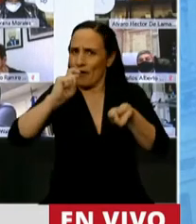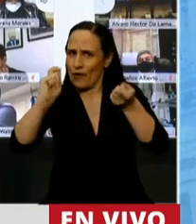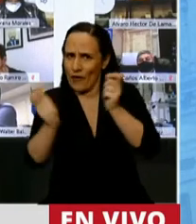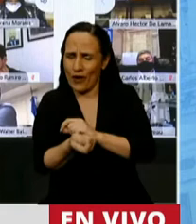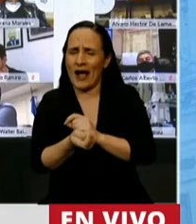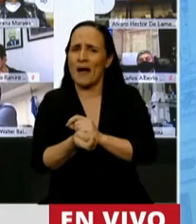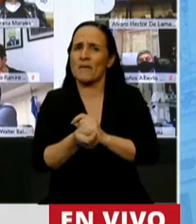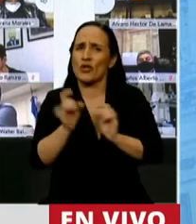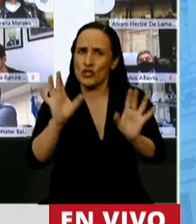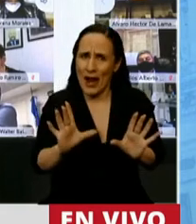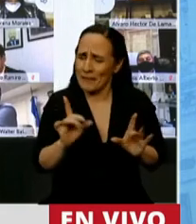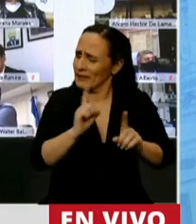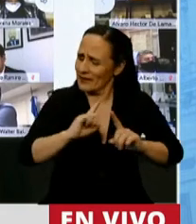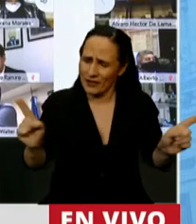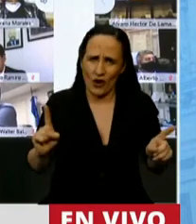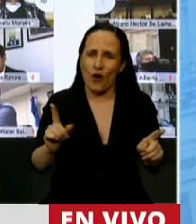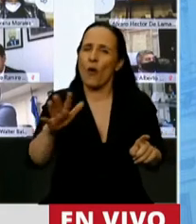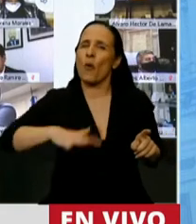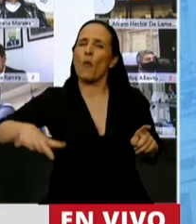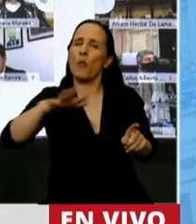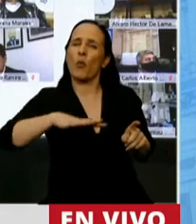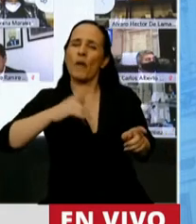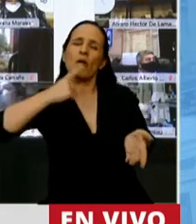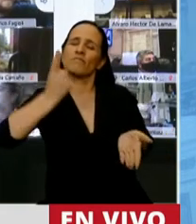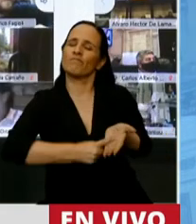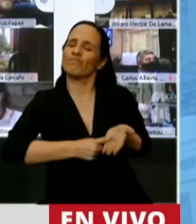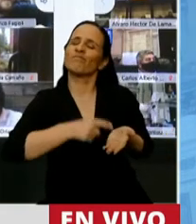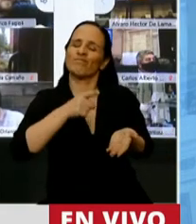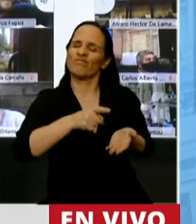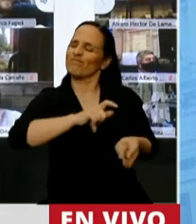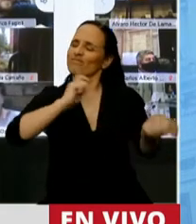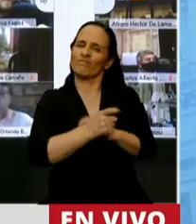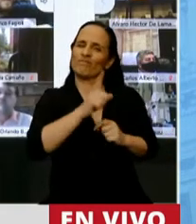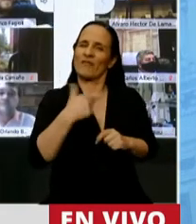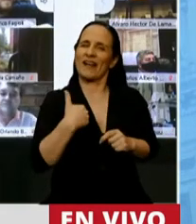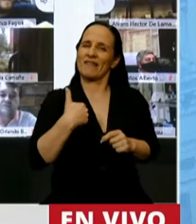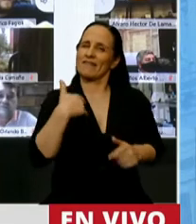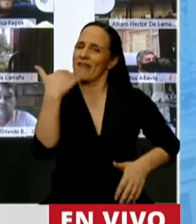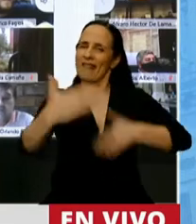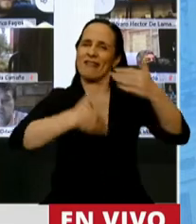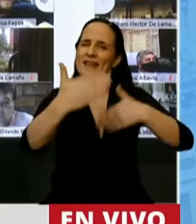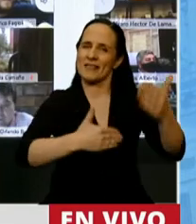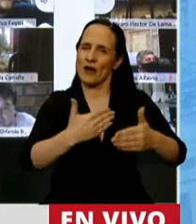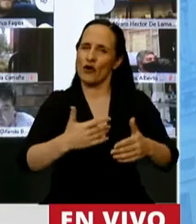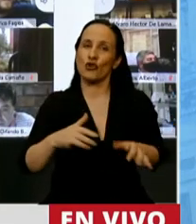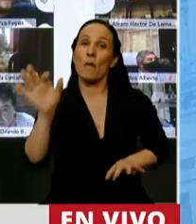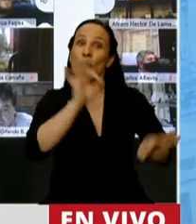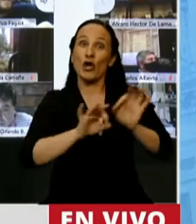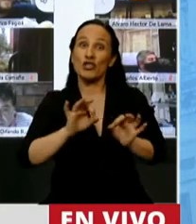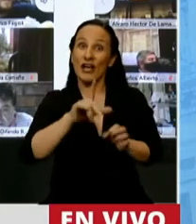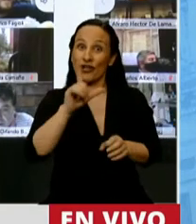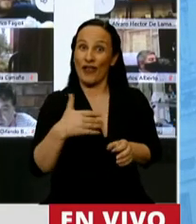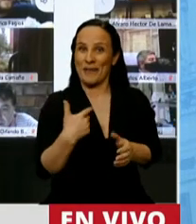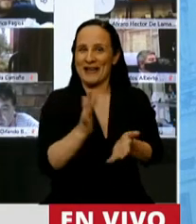cambio profundo donde el pueblo eligió retomar un sendero de desarrollo nacional, retomar un proyecto de país que había quedado